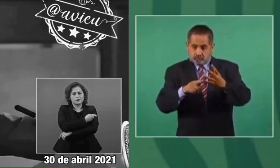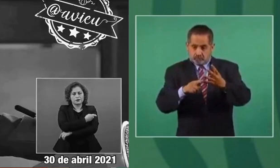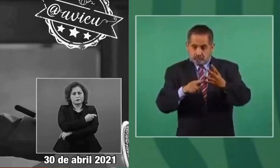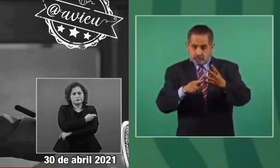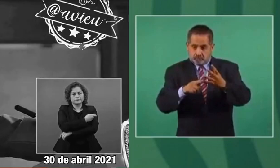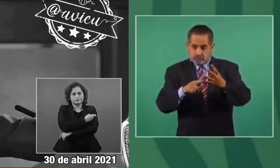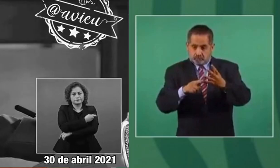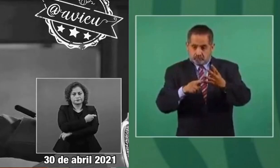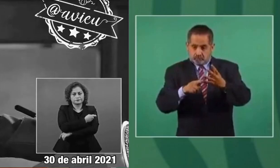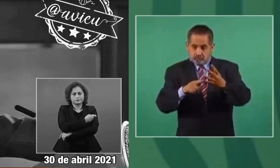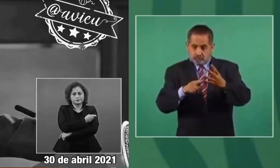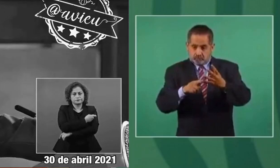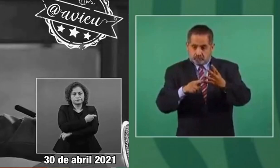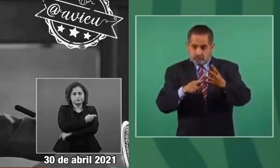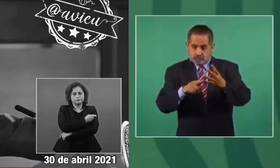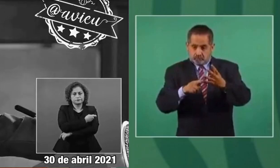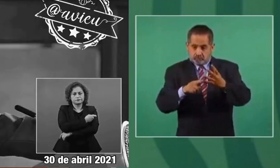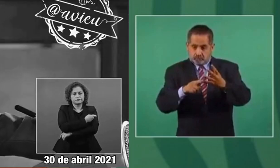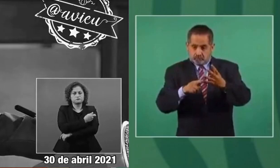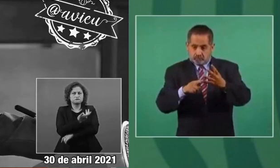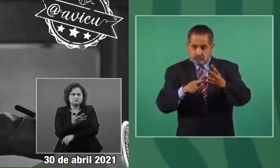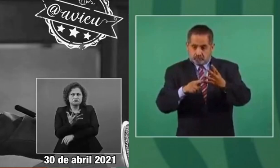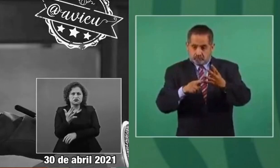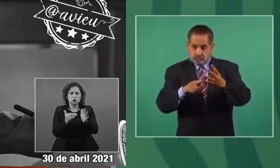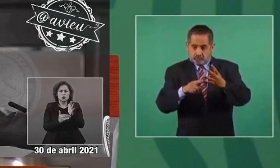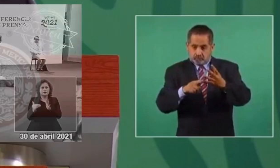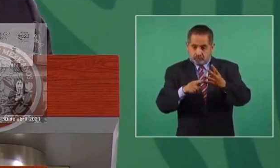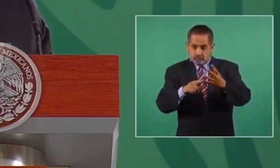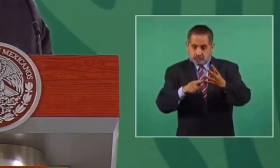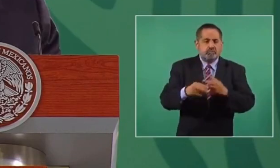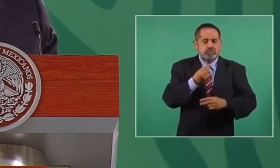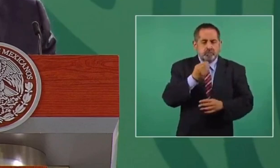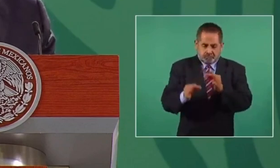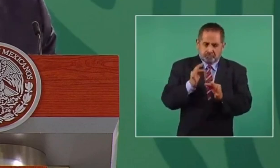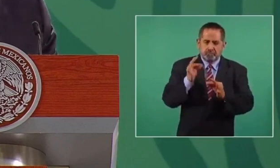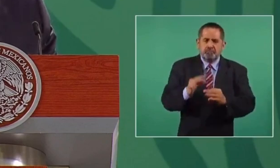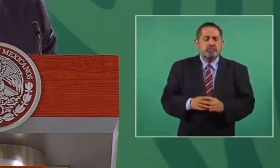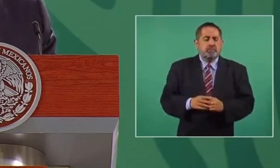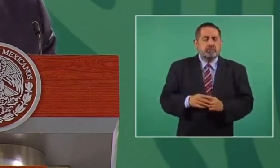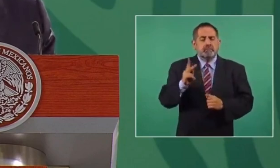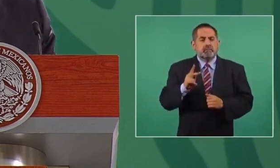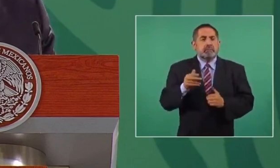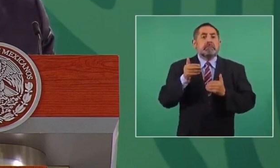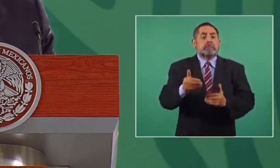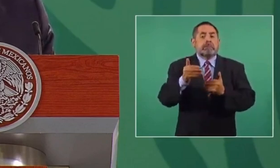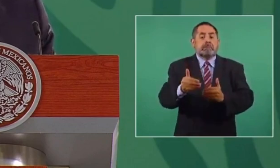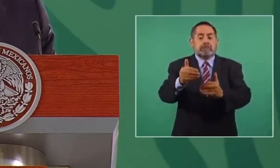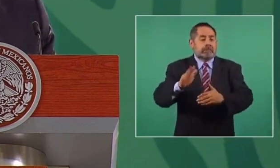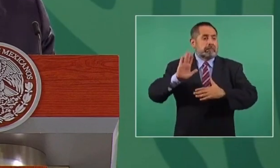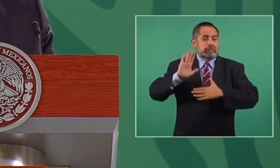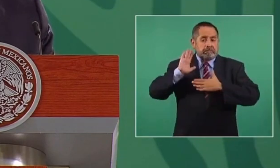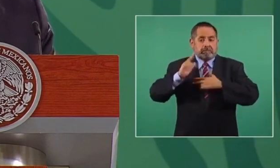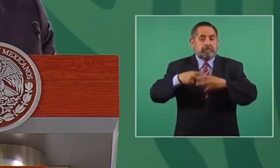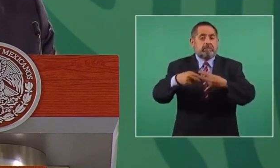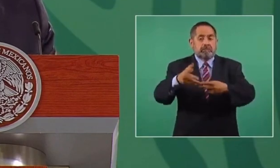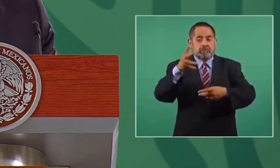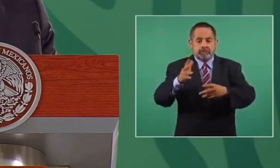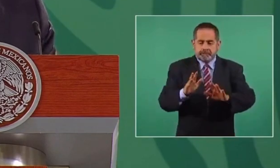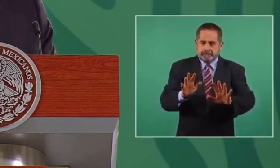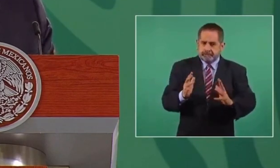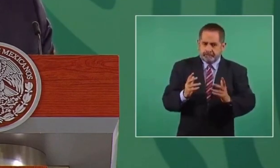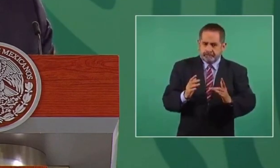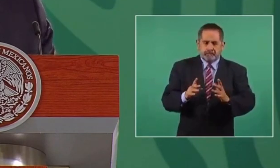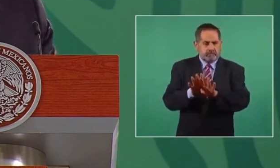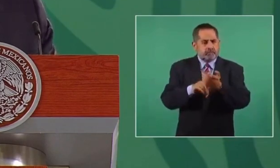50 millones de mexicanos. No podemos estarnos haciendo otros compromisos